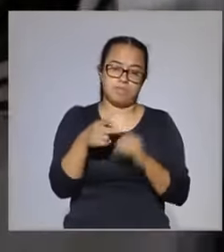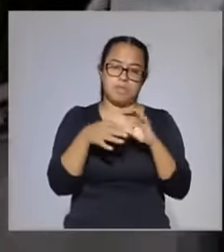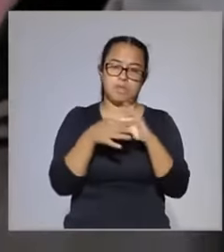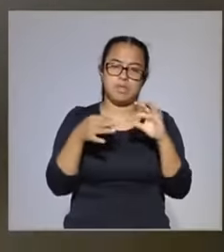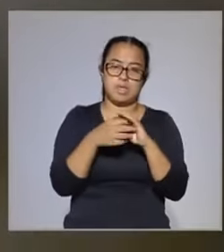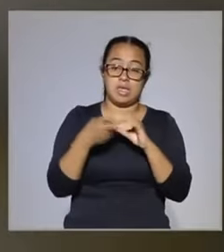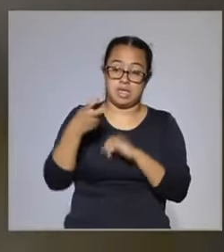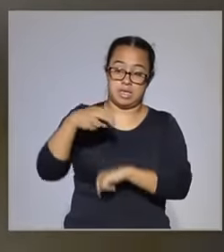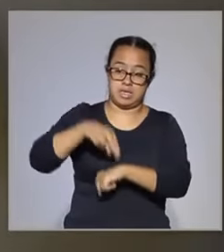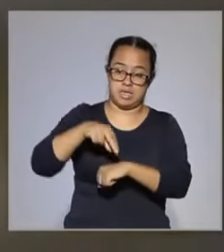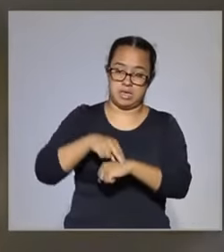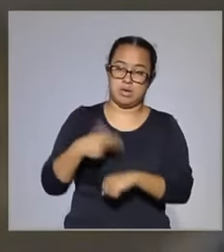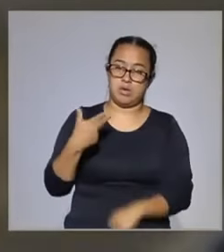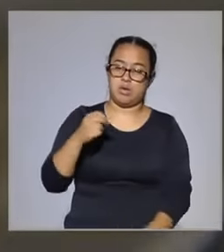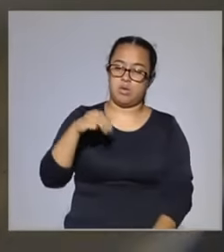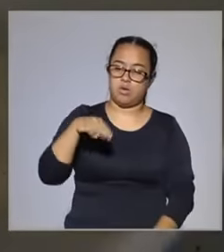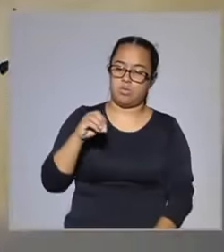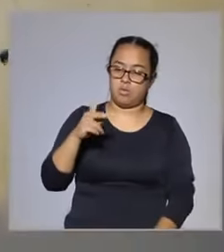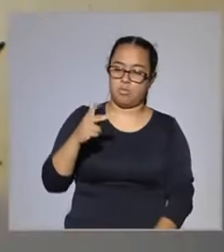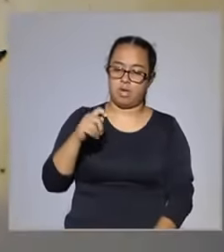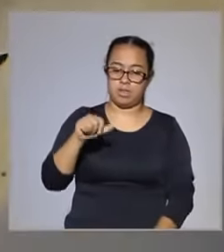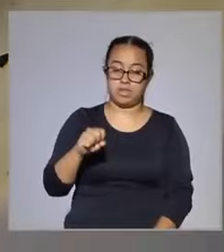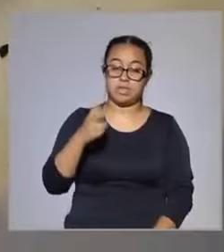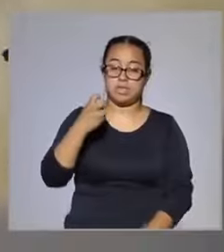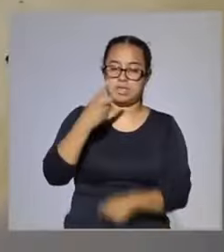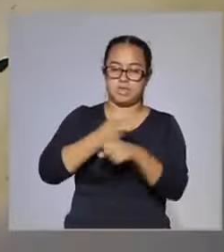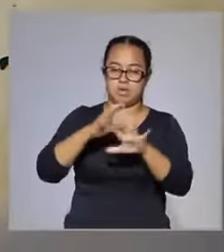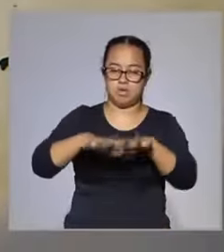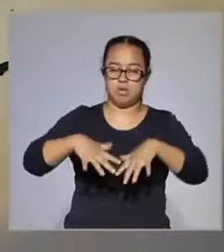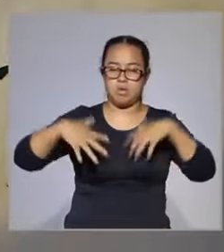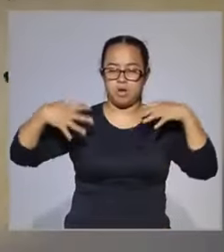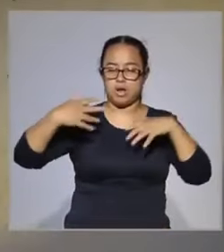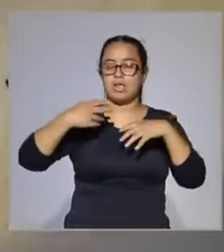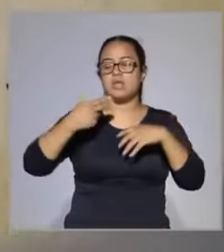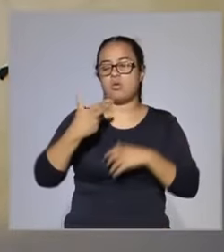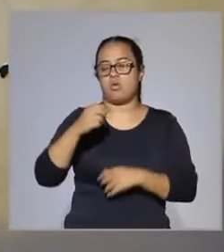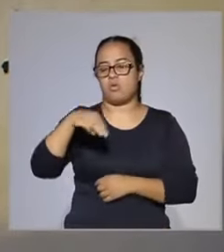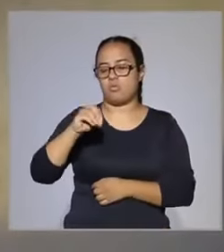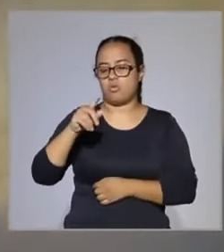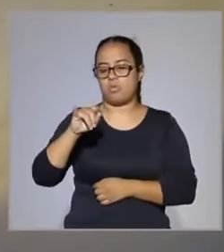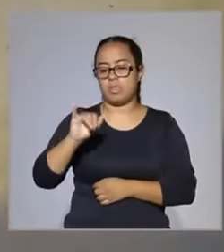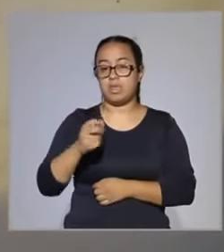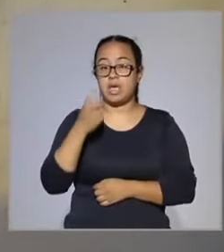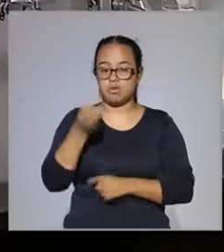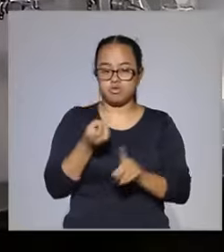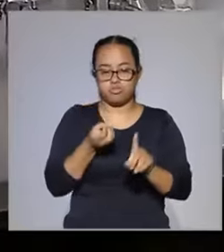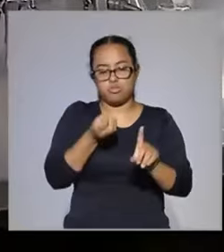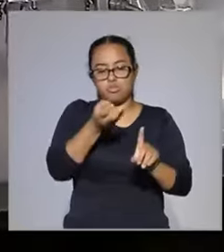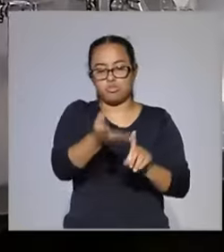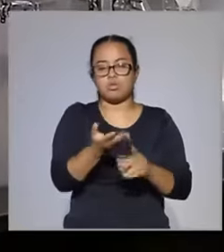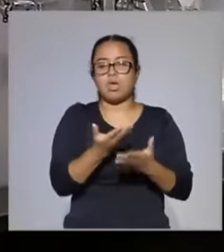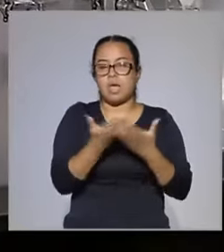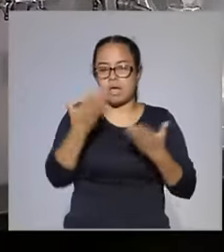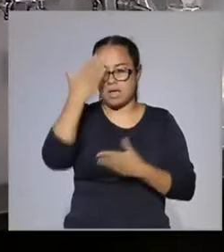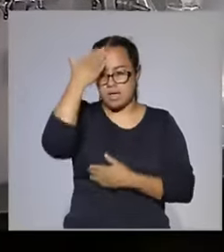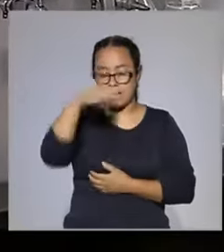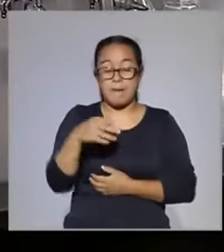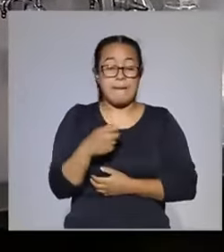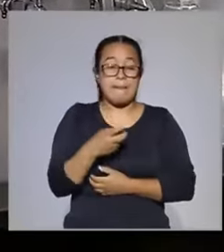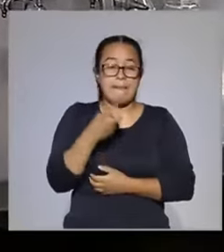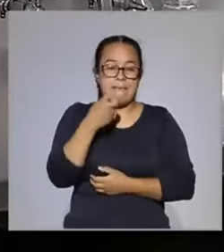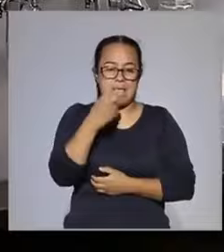que fueron los médicos homeópatas en el segundo Congreso Nacional de Medicina y Homeopatía quienes aportaron lo que hoy conocemos como los